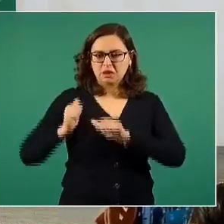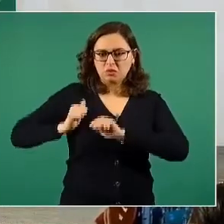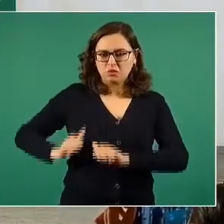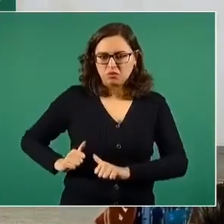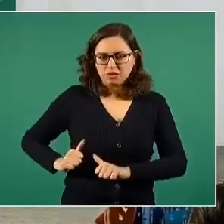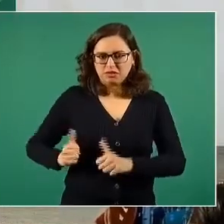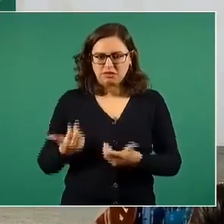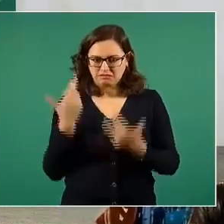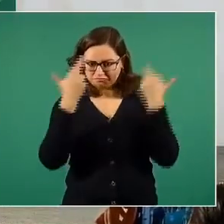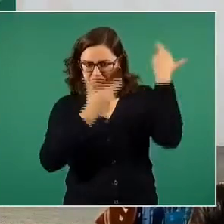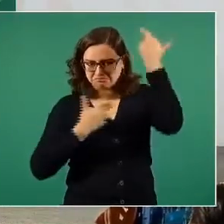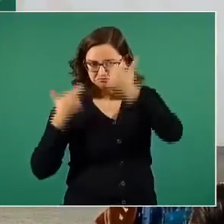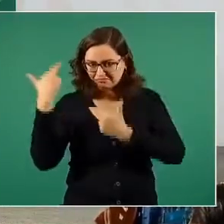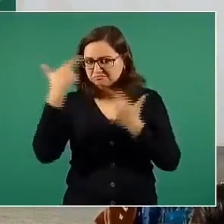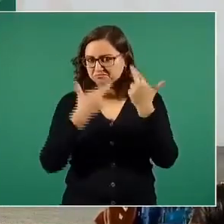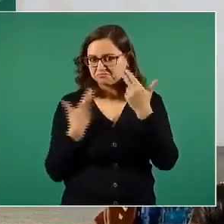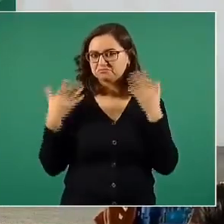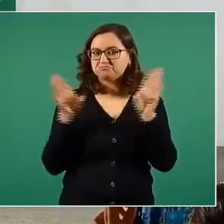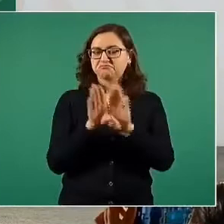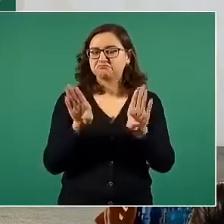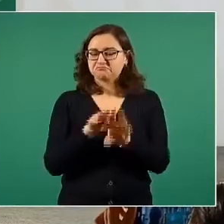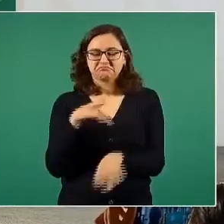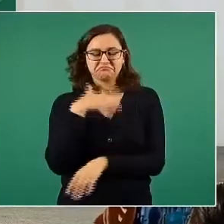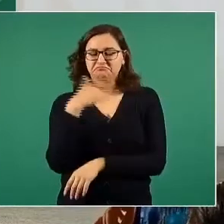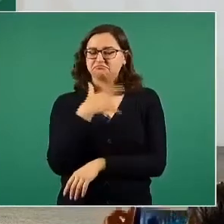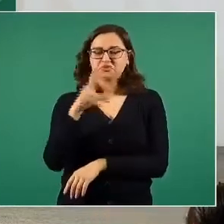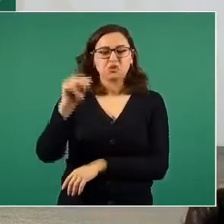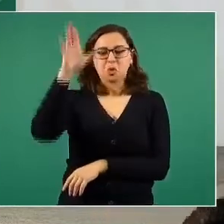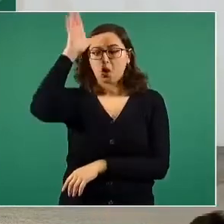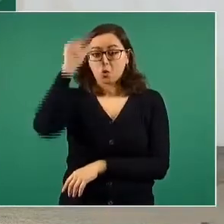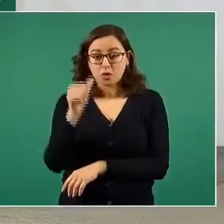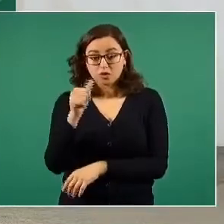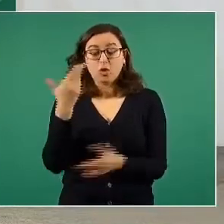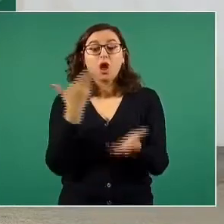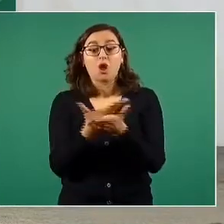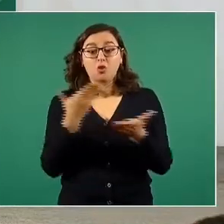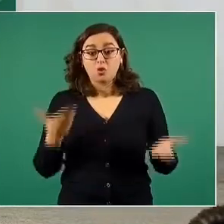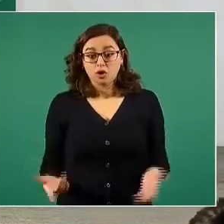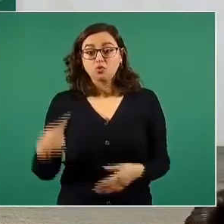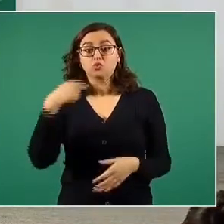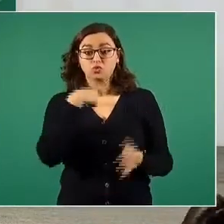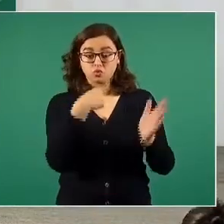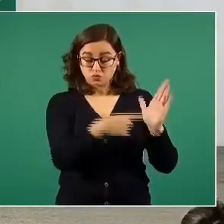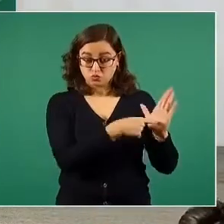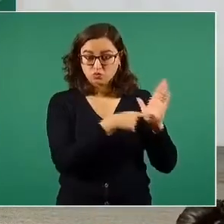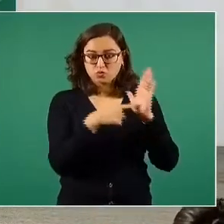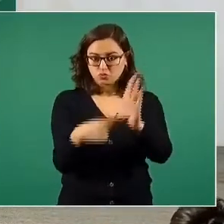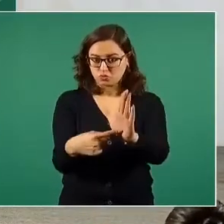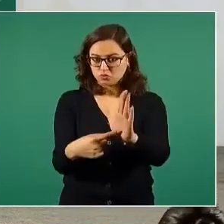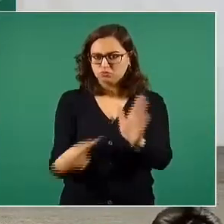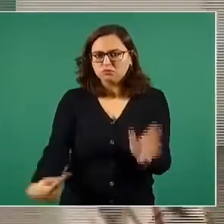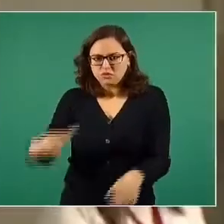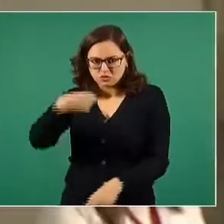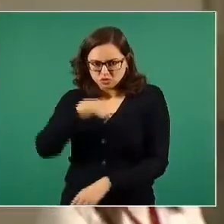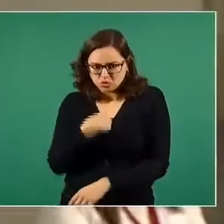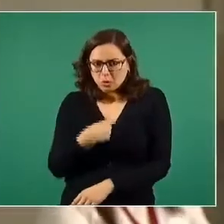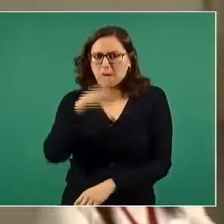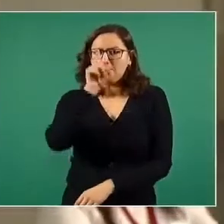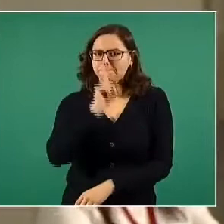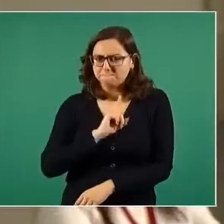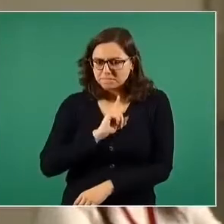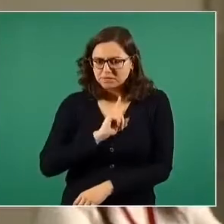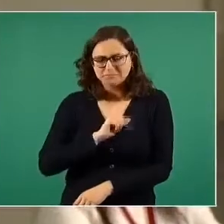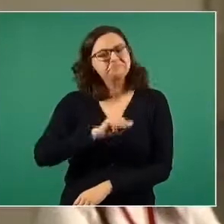para ese ejercicio. Vengo pues aquí a señalar que no sólo no he mentido, sino que